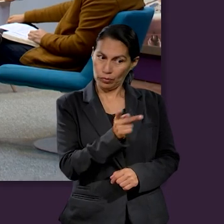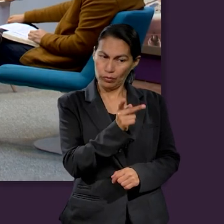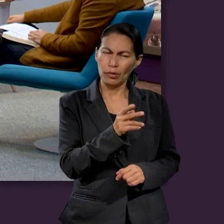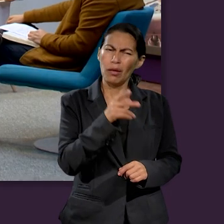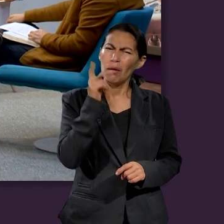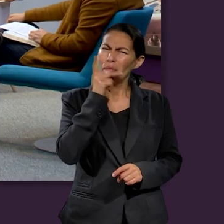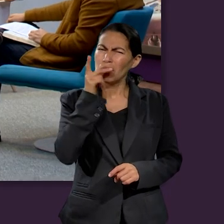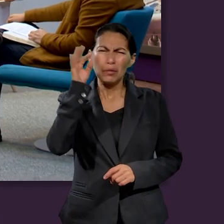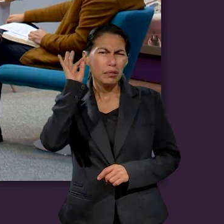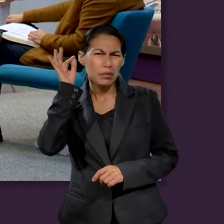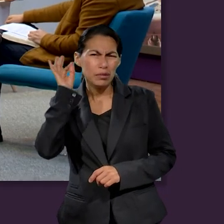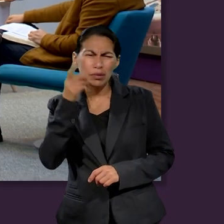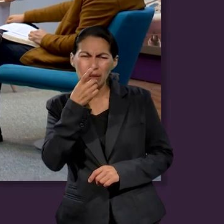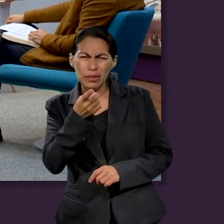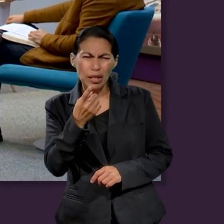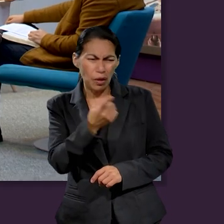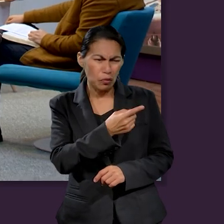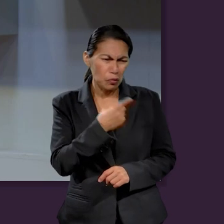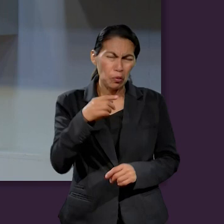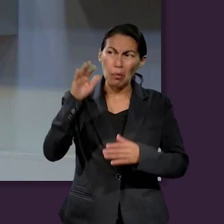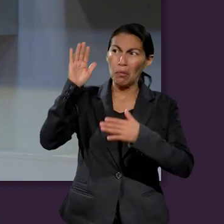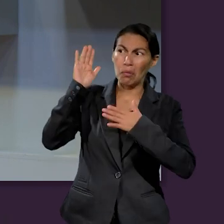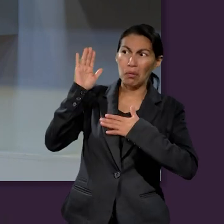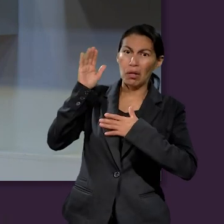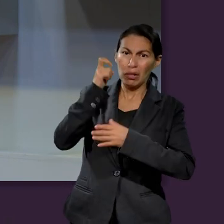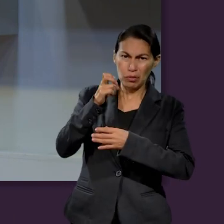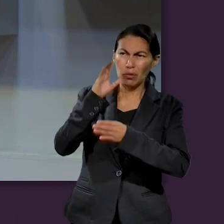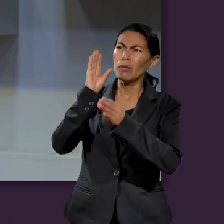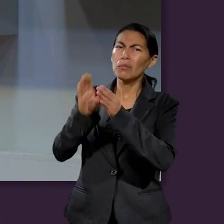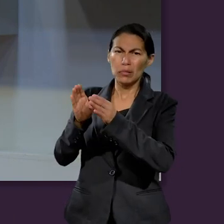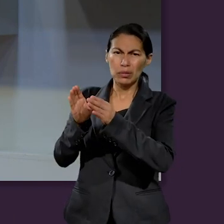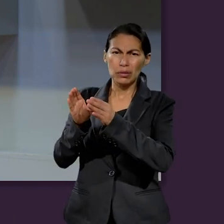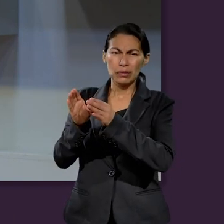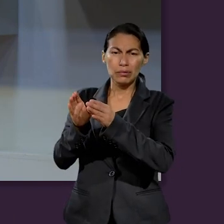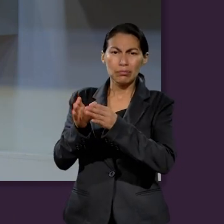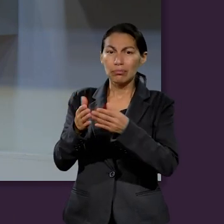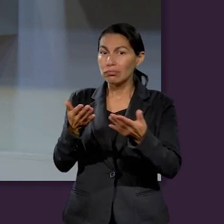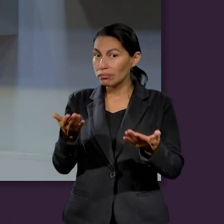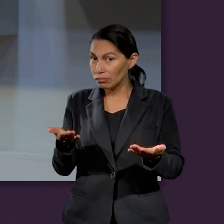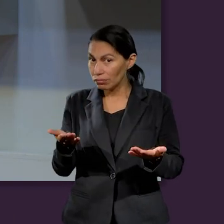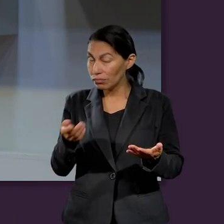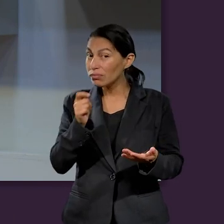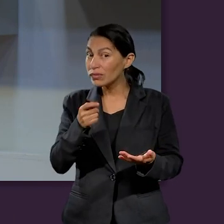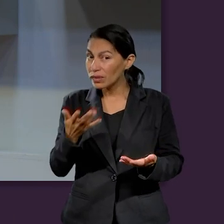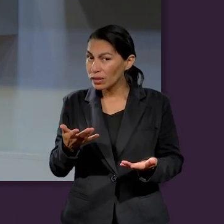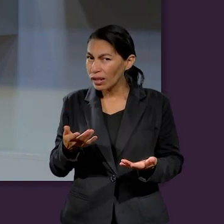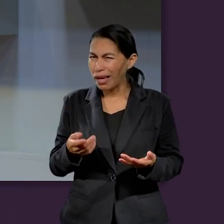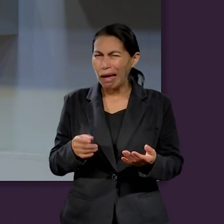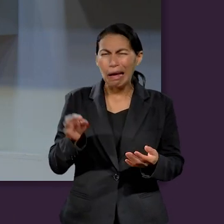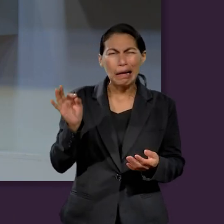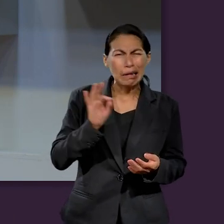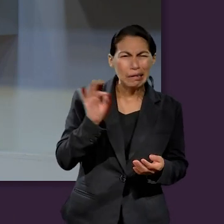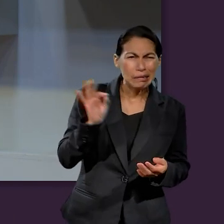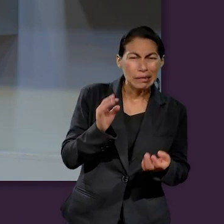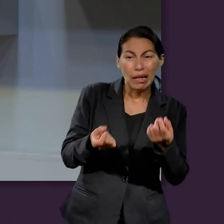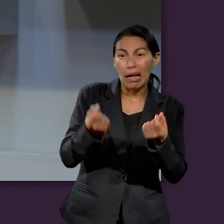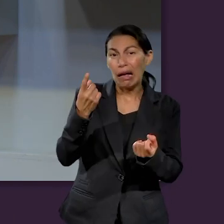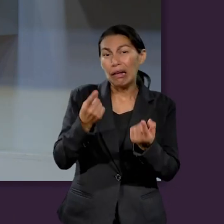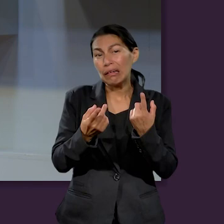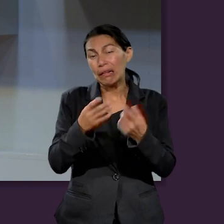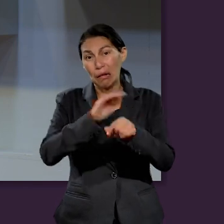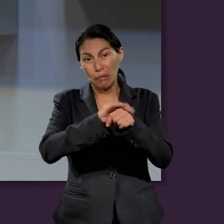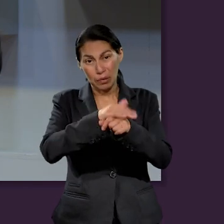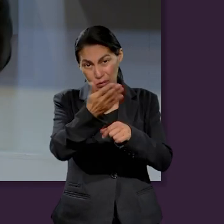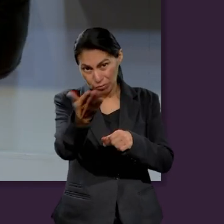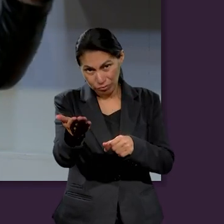mencionaba hacer que pues hay que cumplir lo que ya tenemos. Ahora, alguien diría, bueno, pues a mí llegó tarde la